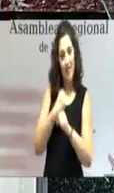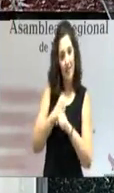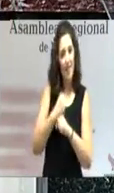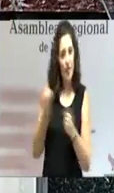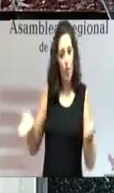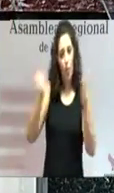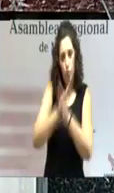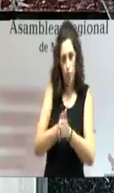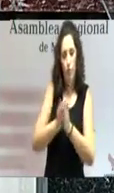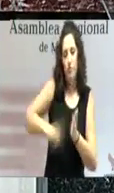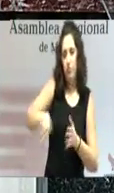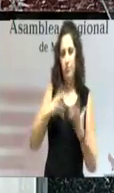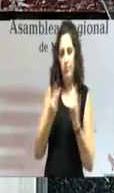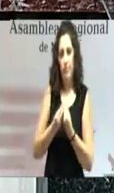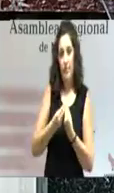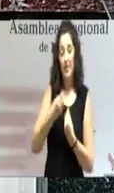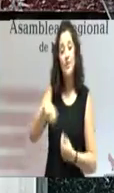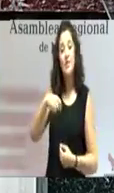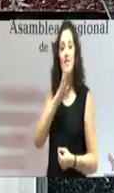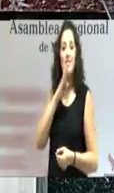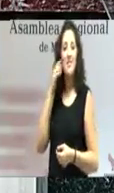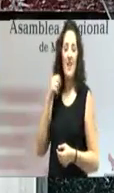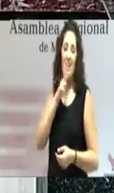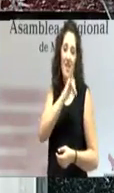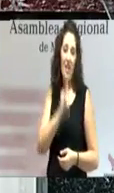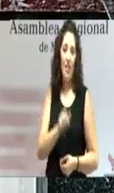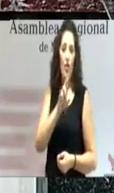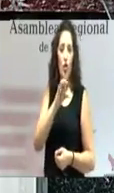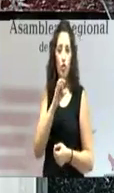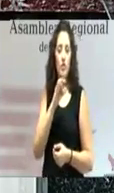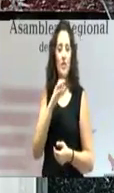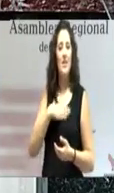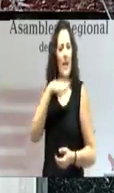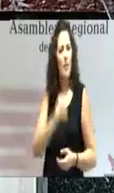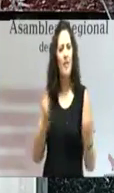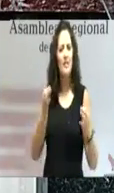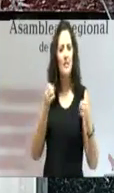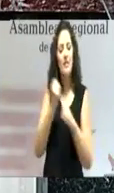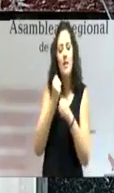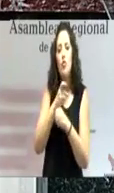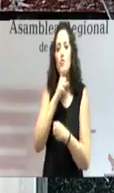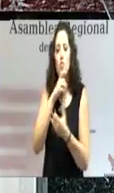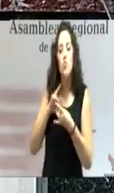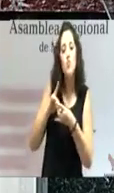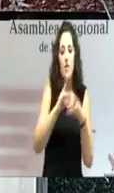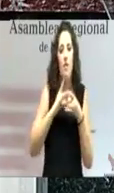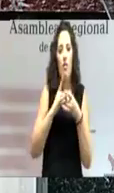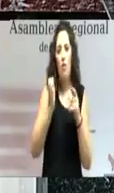Como dijo el presidente Hernández Ross, seamos capaces de trabajar desde la unidad y no desde el enfrentamiento.